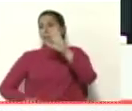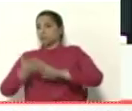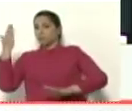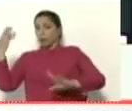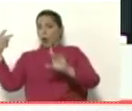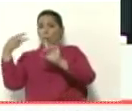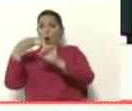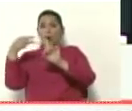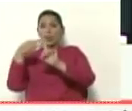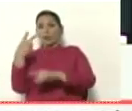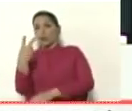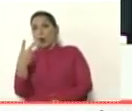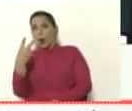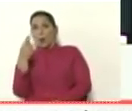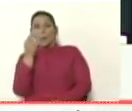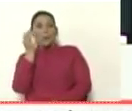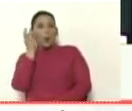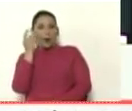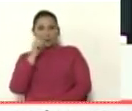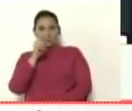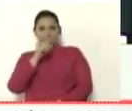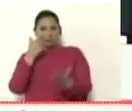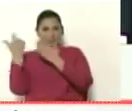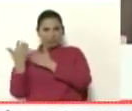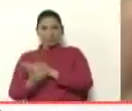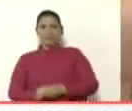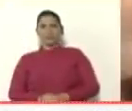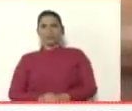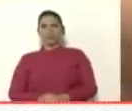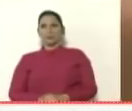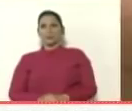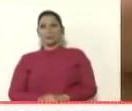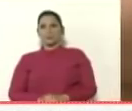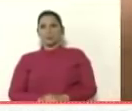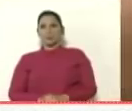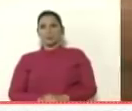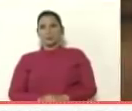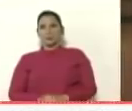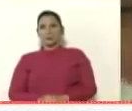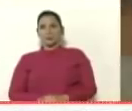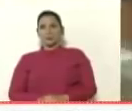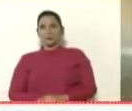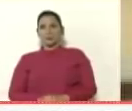con las dos prostitutas adelante el video no vuelva no